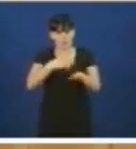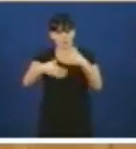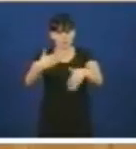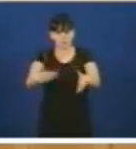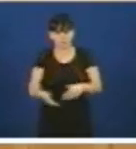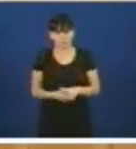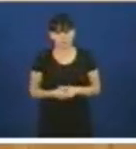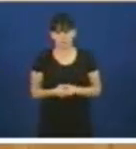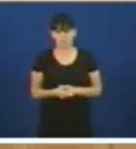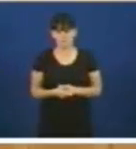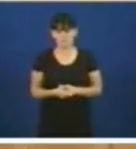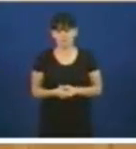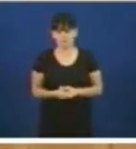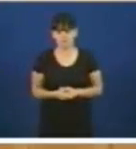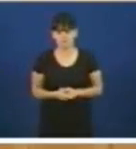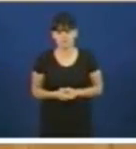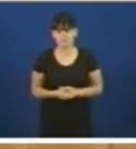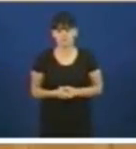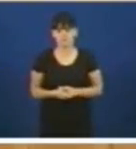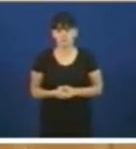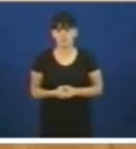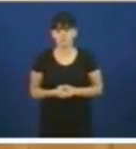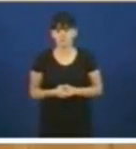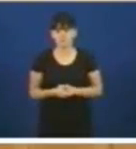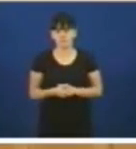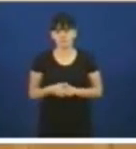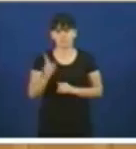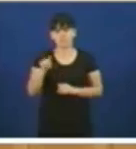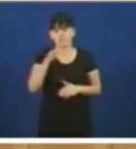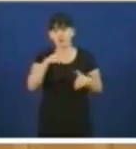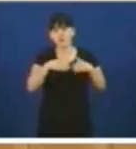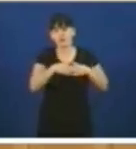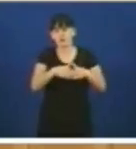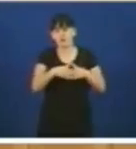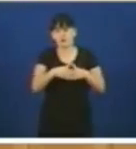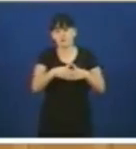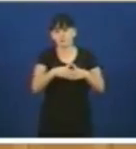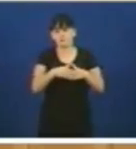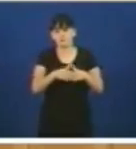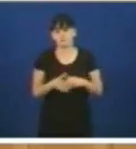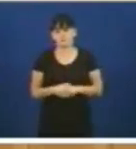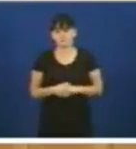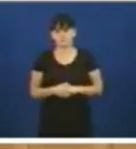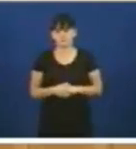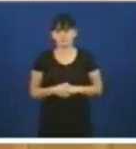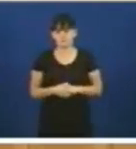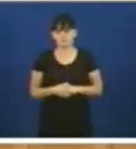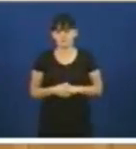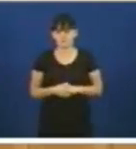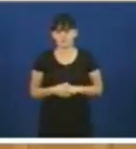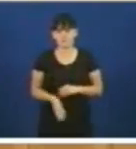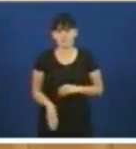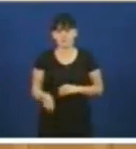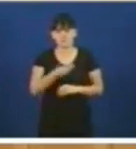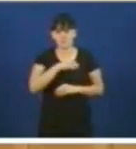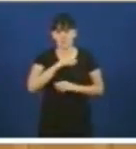dalle ombro calquear a cosa claro ora o Naval vai se manifestar vai anuncia que vai ir a Caramadriz pero vou dicir unha cosa mire padre gracias a súa